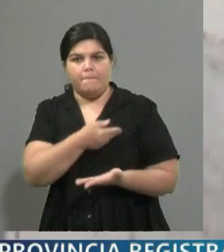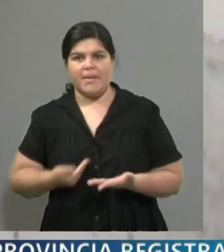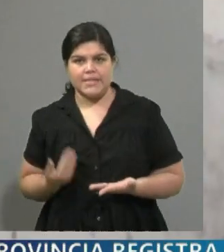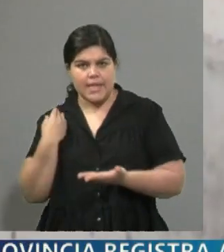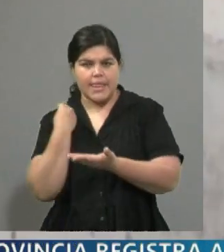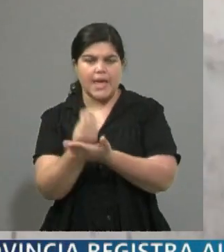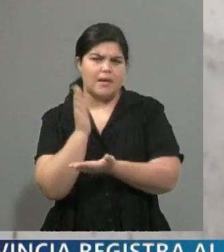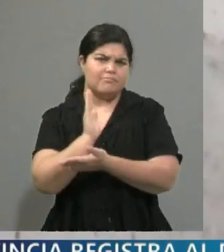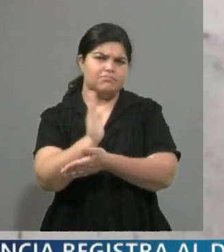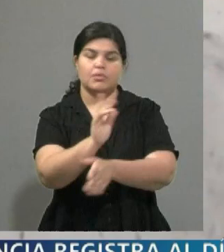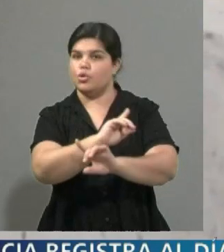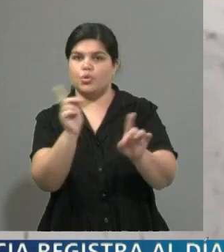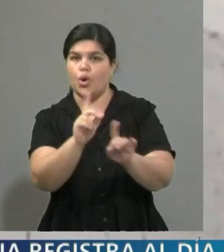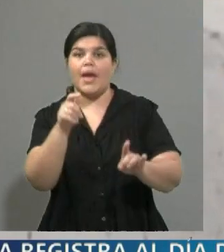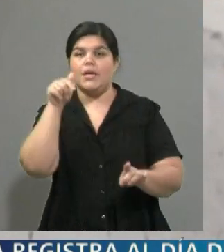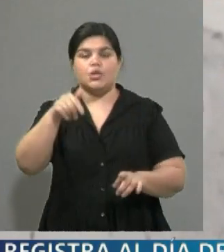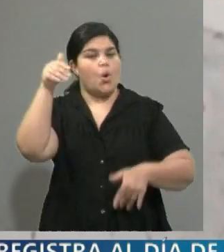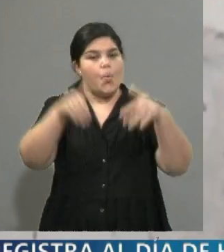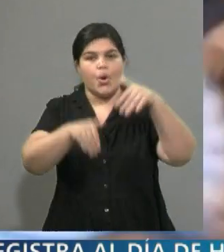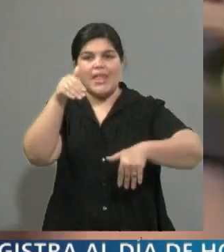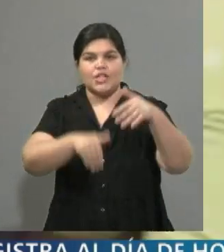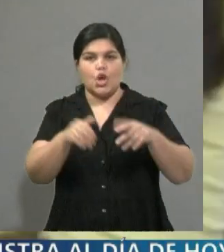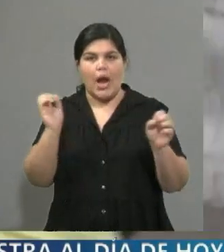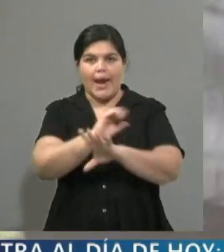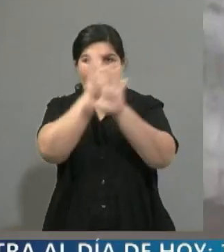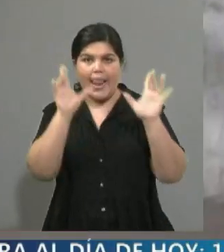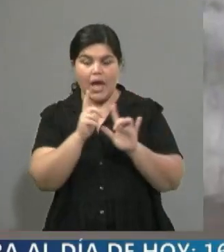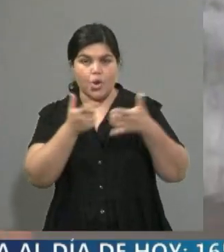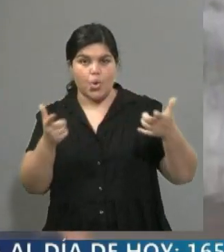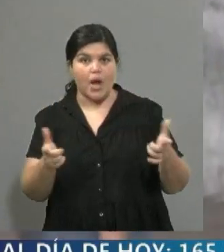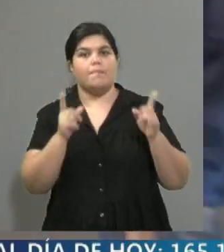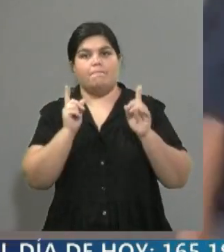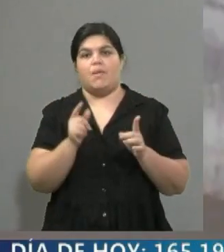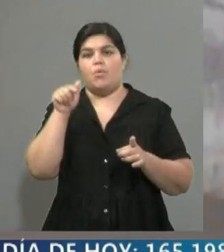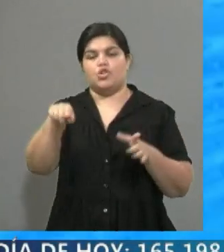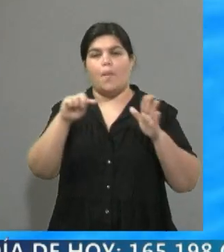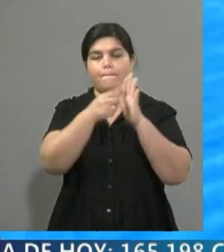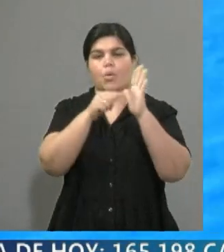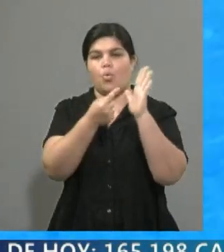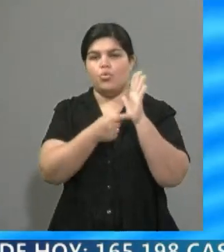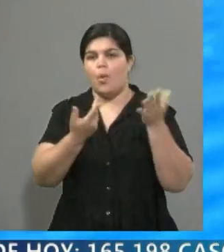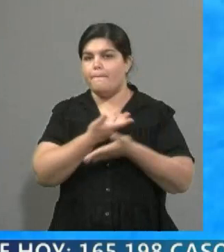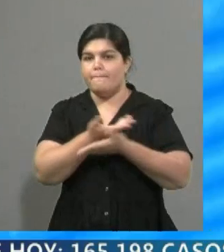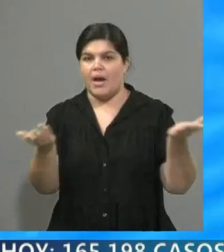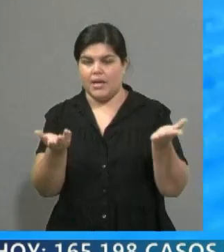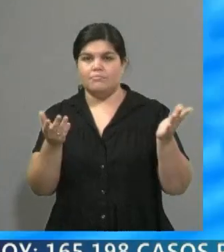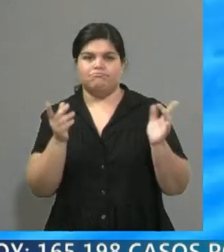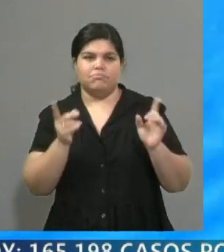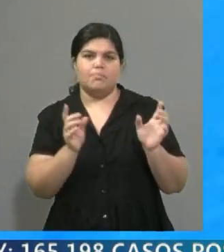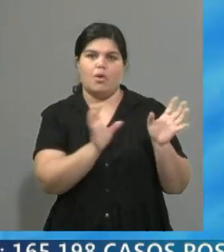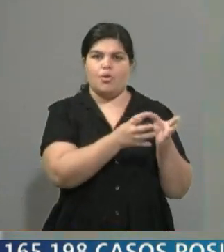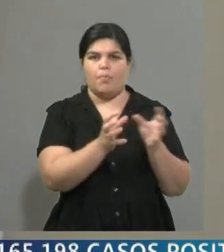No hay transparencia en estos procesos electorales. Esos serían como los puntos más generales que es lo que quiere cada una de las partes.